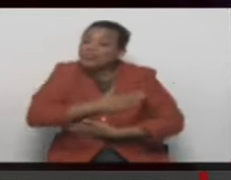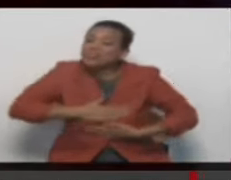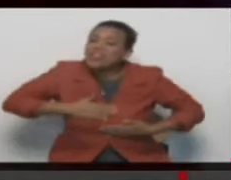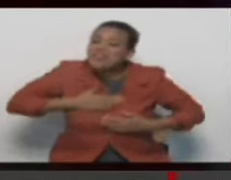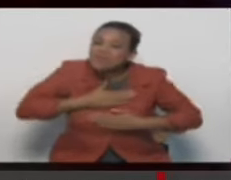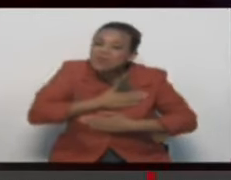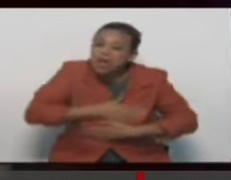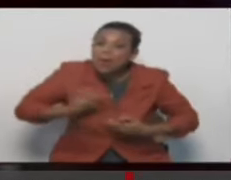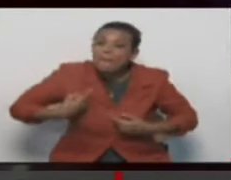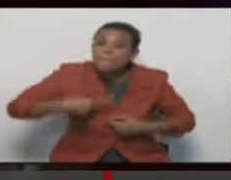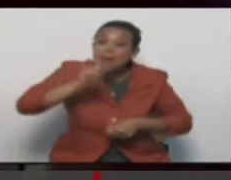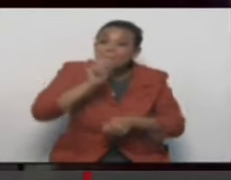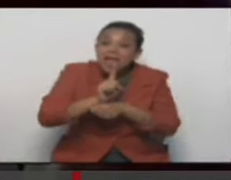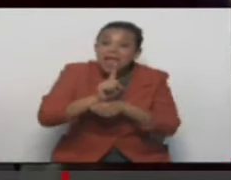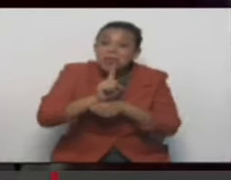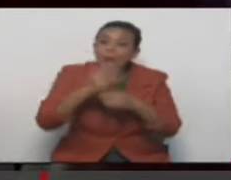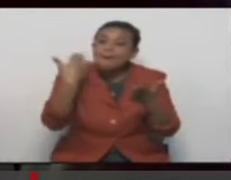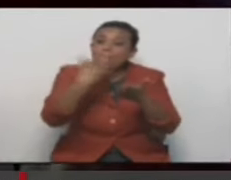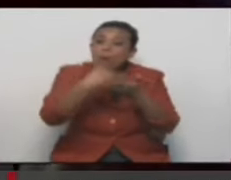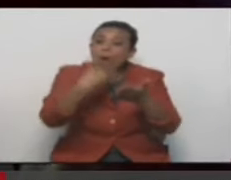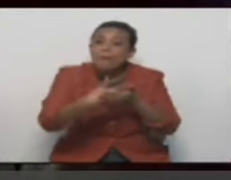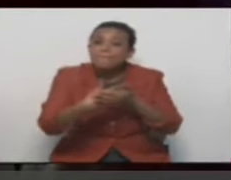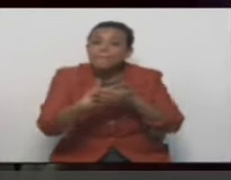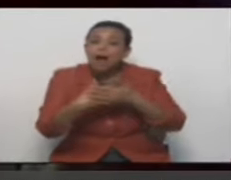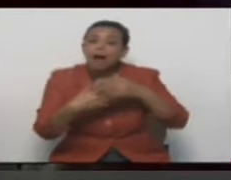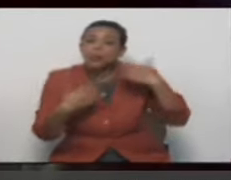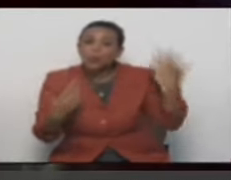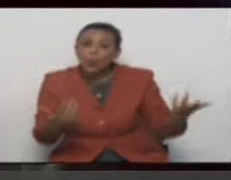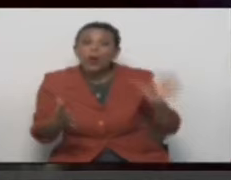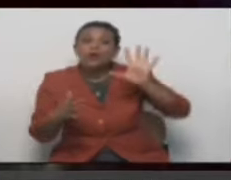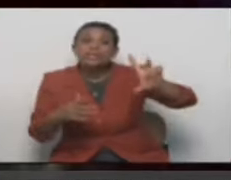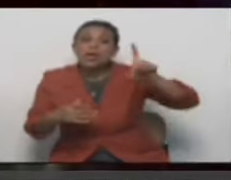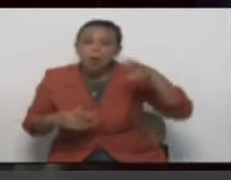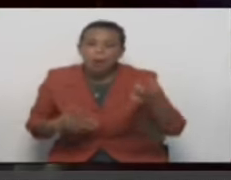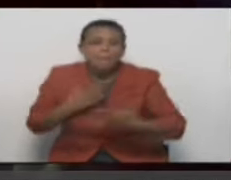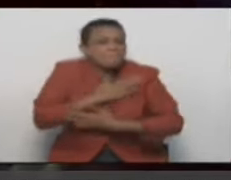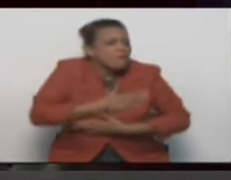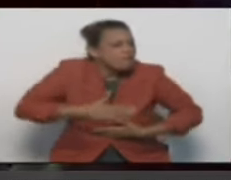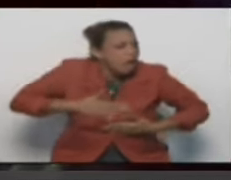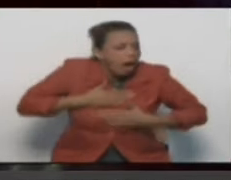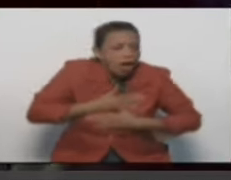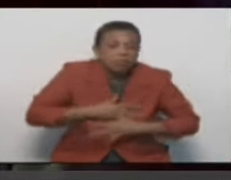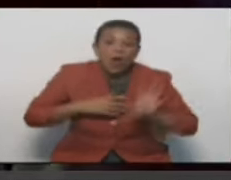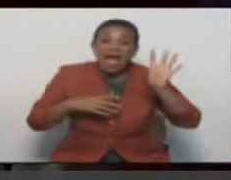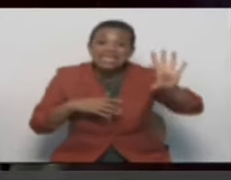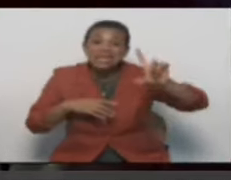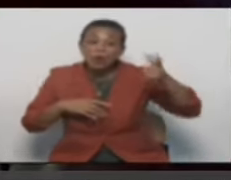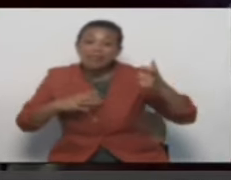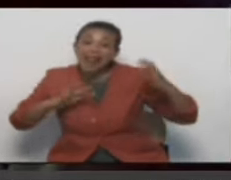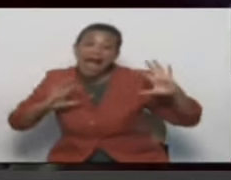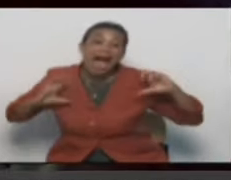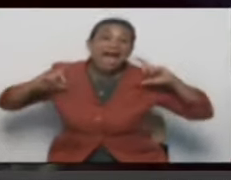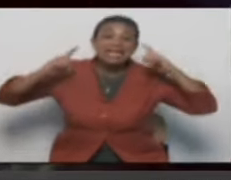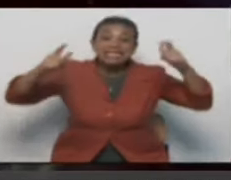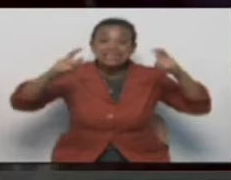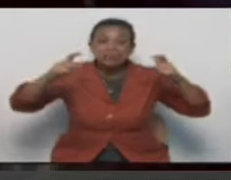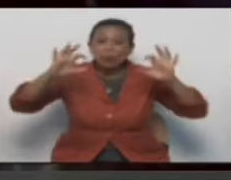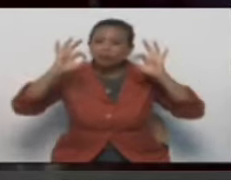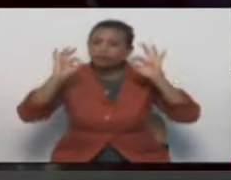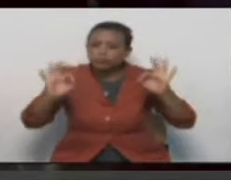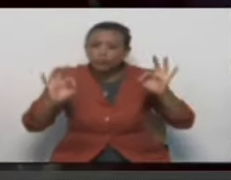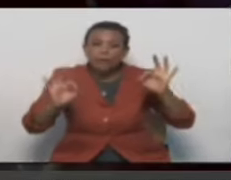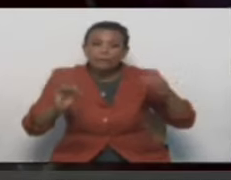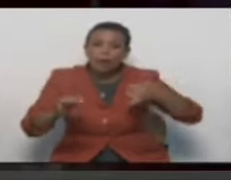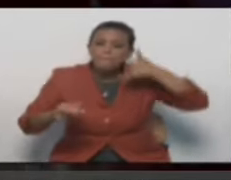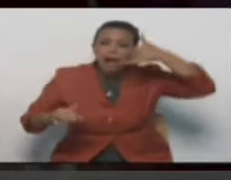los primeros ejercicios en prueba desde hace tres meses con 5G. 5G es la quinta generación celular